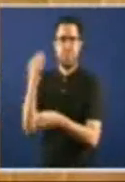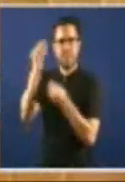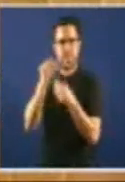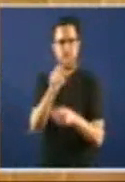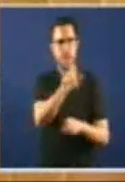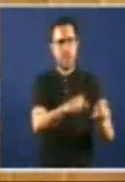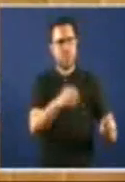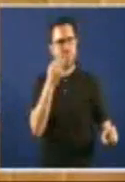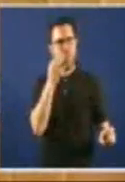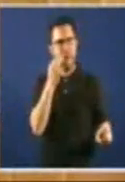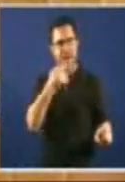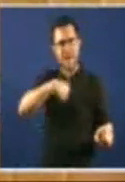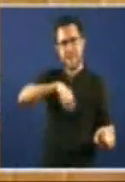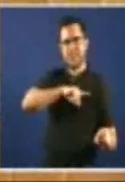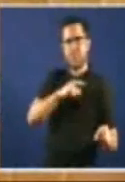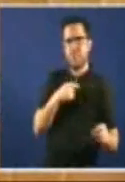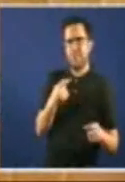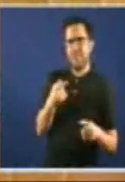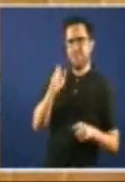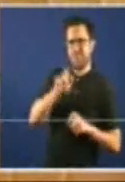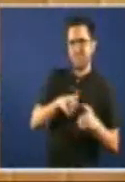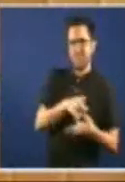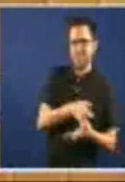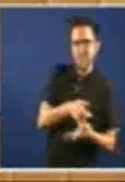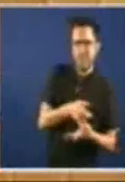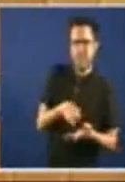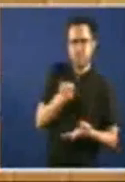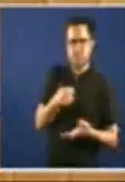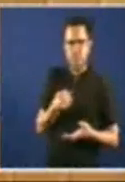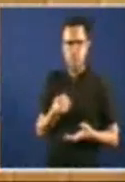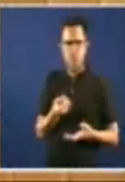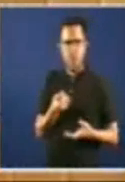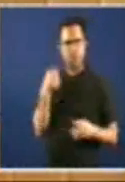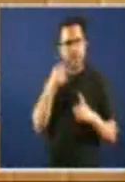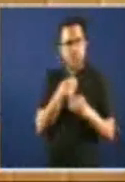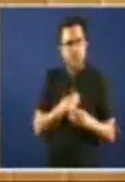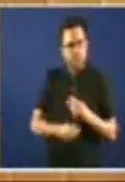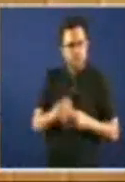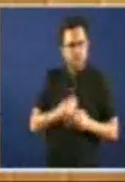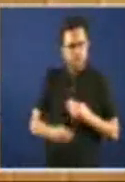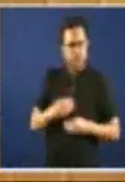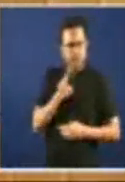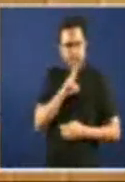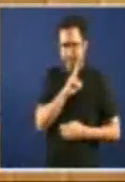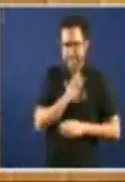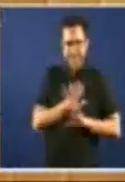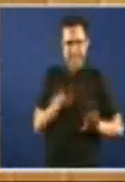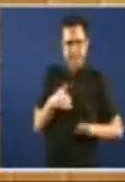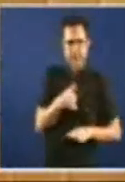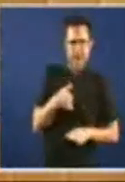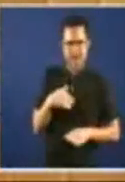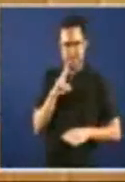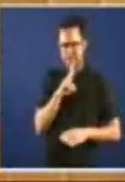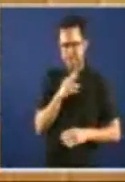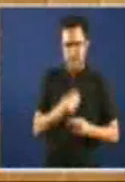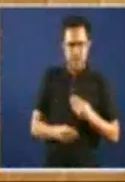Que Debemos Funcionar Como Incubadoras Para Ter Moitos Filhos E Que A Red Madre Tenha Un papel Importante Para Que Despois